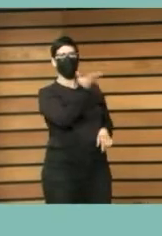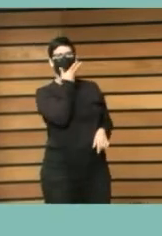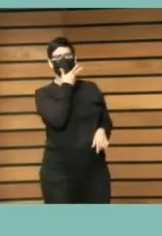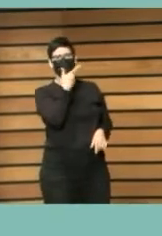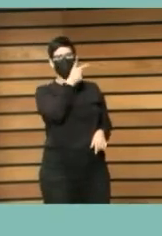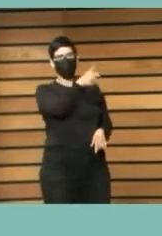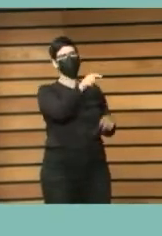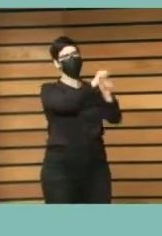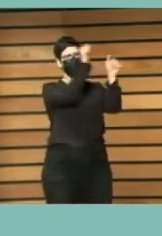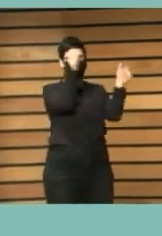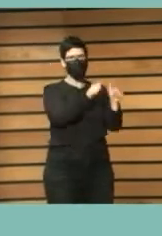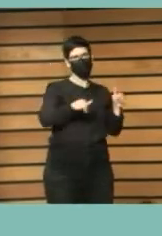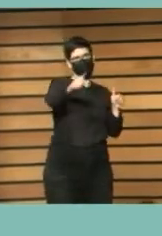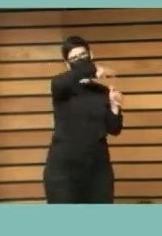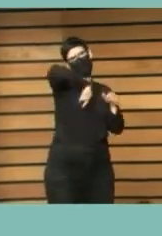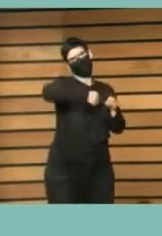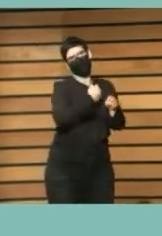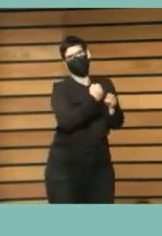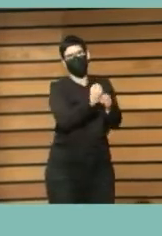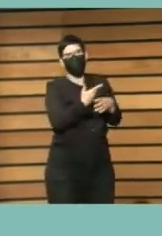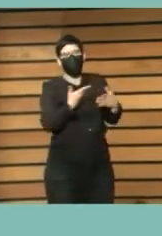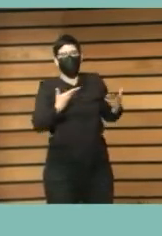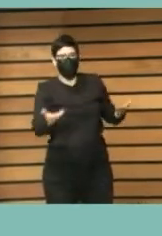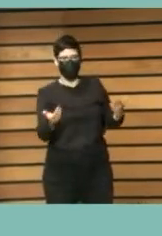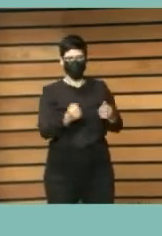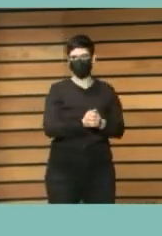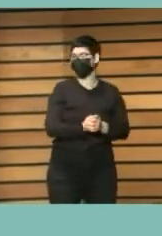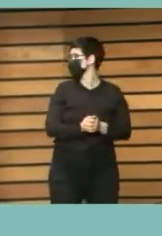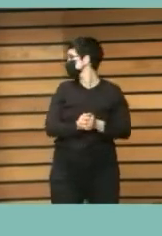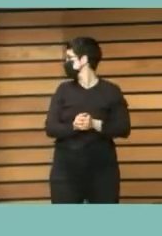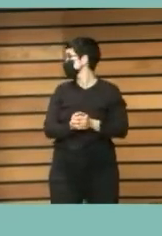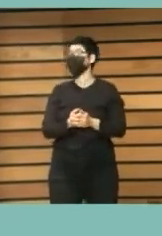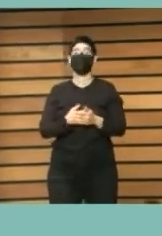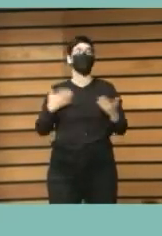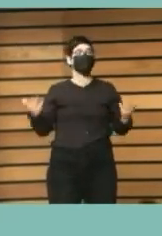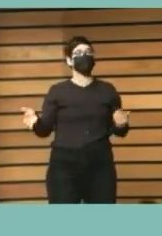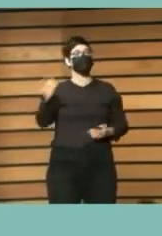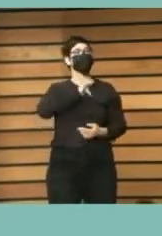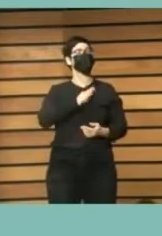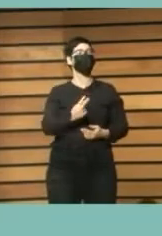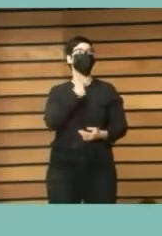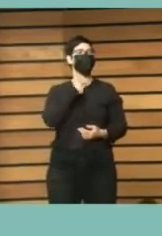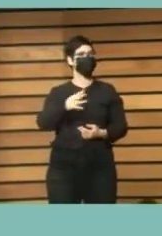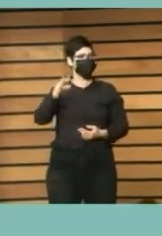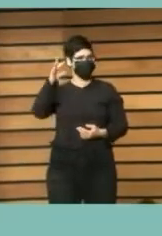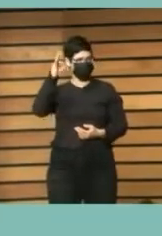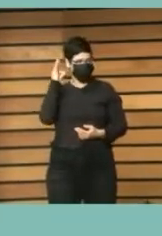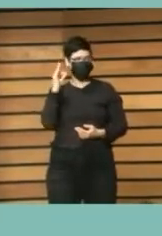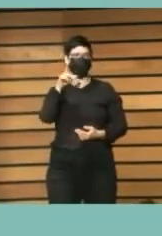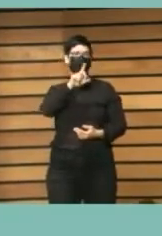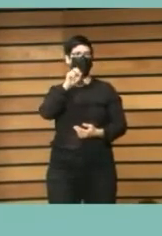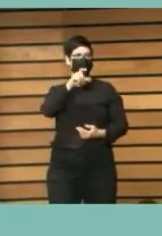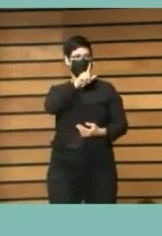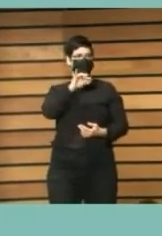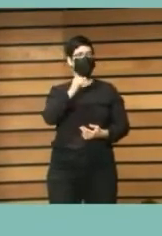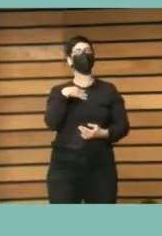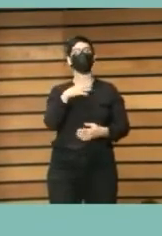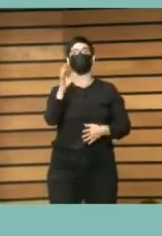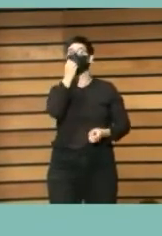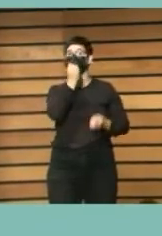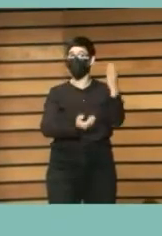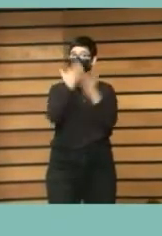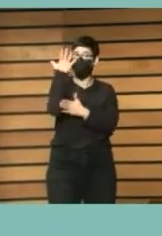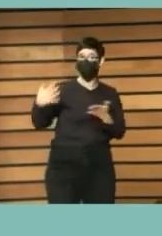biblioteca en que estáis trabajando pues buenos días todos y todas y muchísimas gracias a la organización por